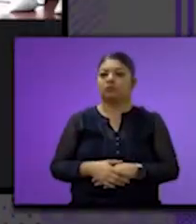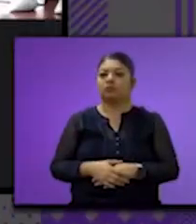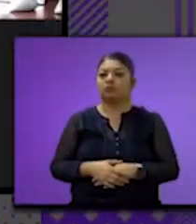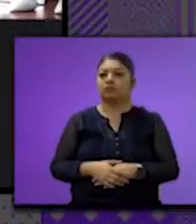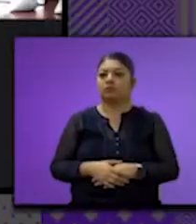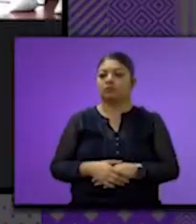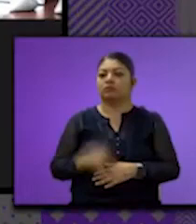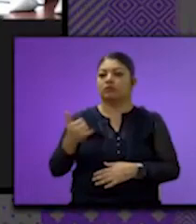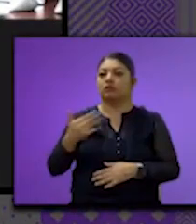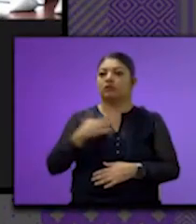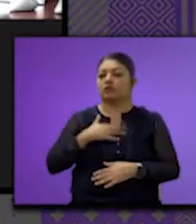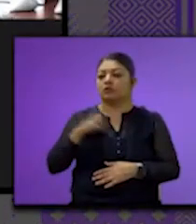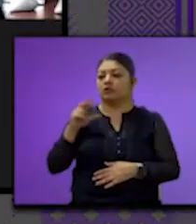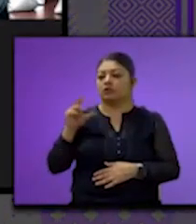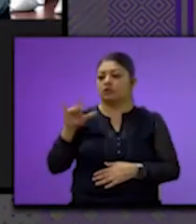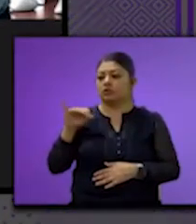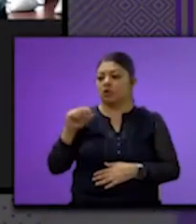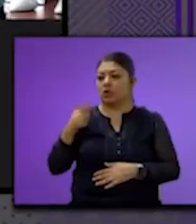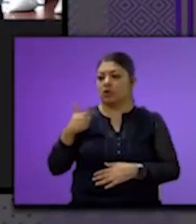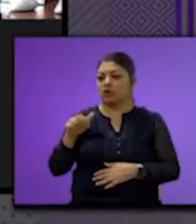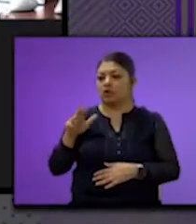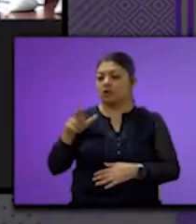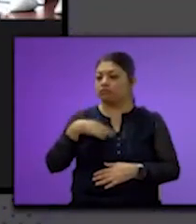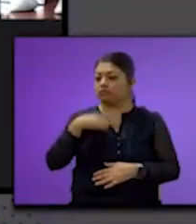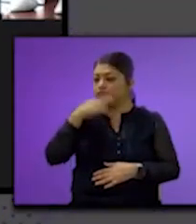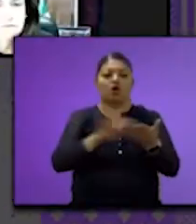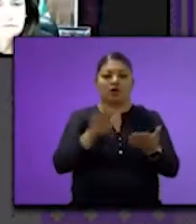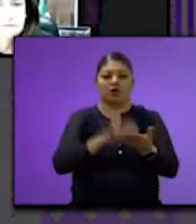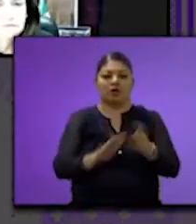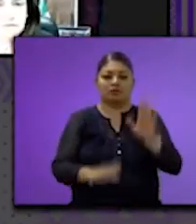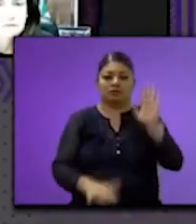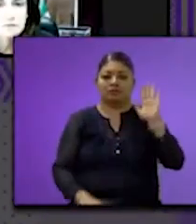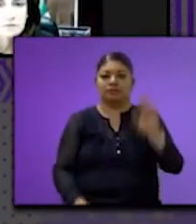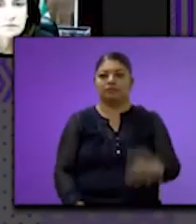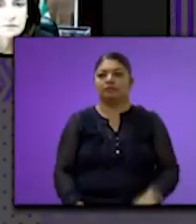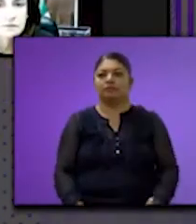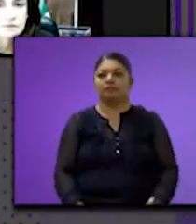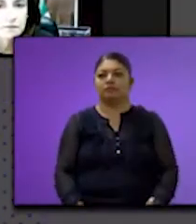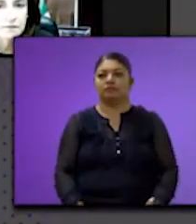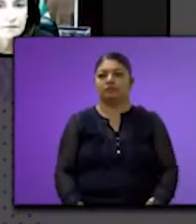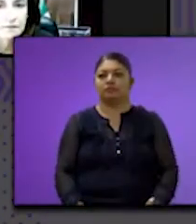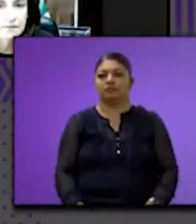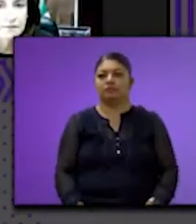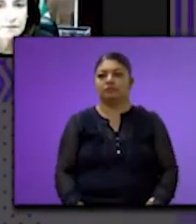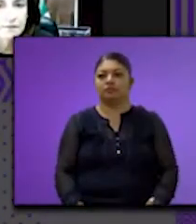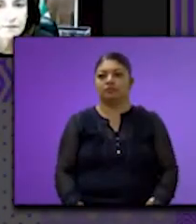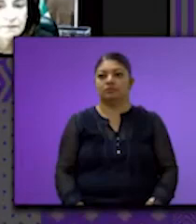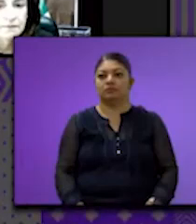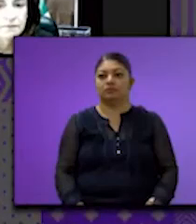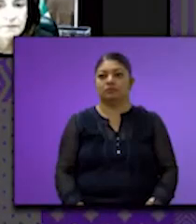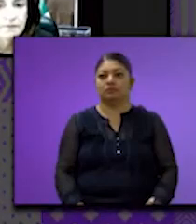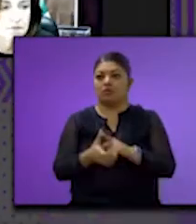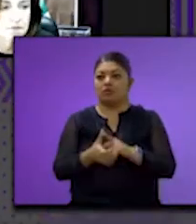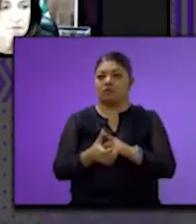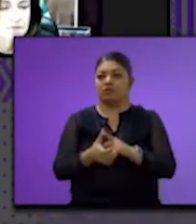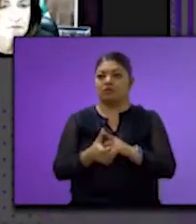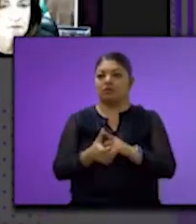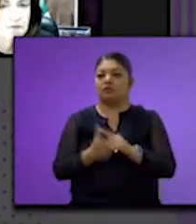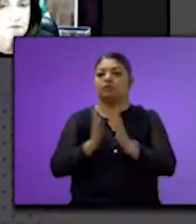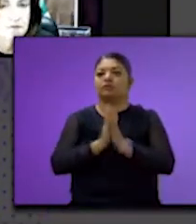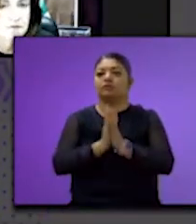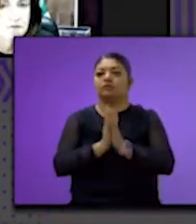En sesión telemática aprobaron los documentos en los que se avala continuar con el servicio de mensajería, arrendamiento de